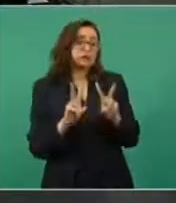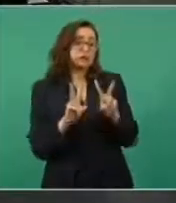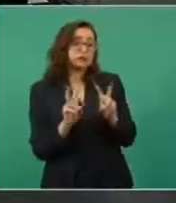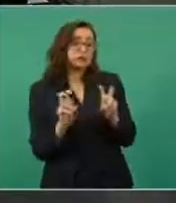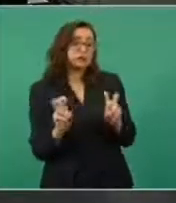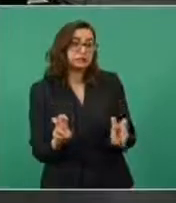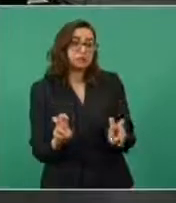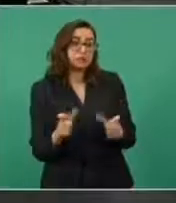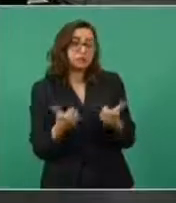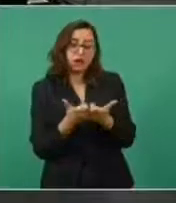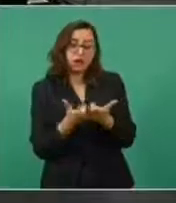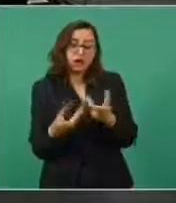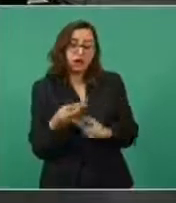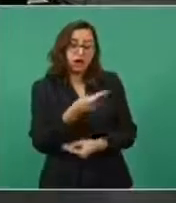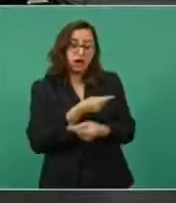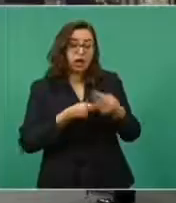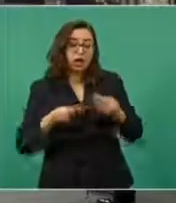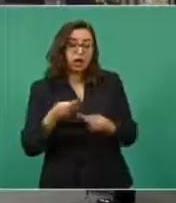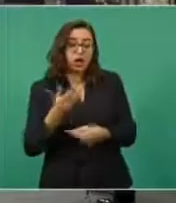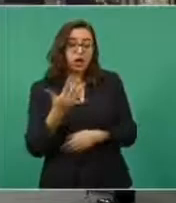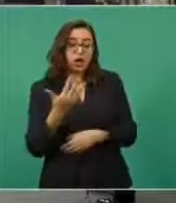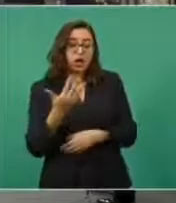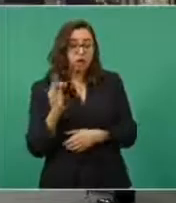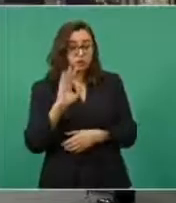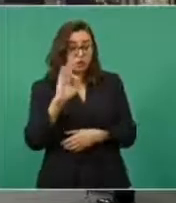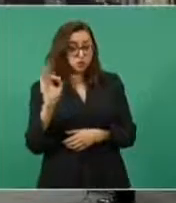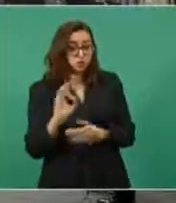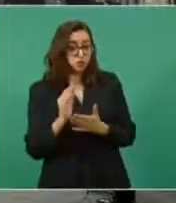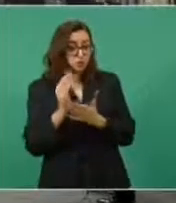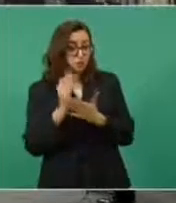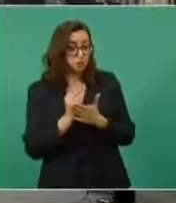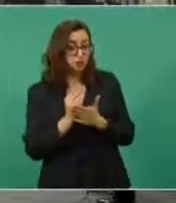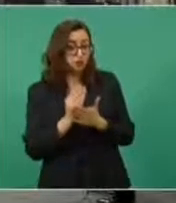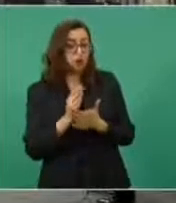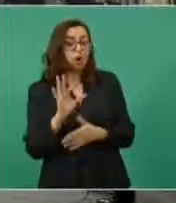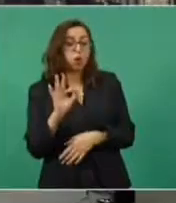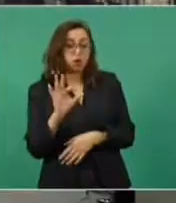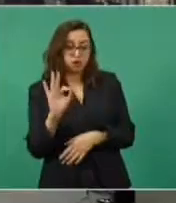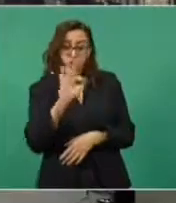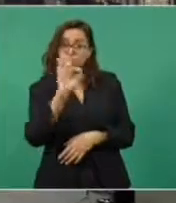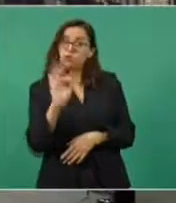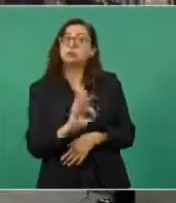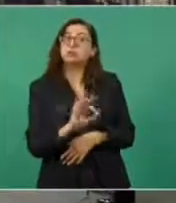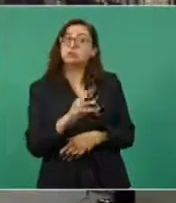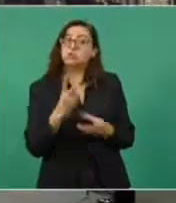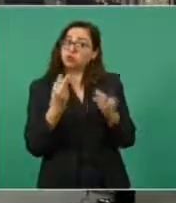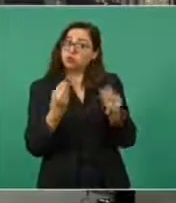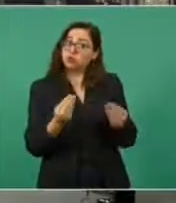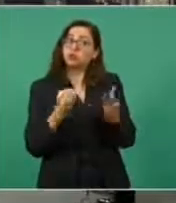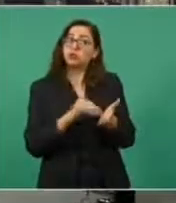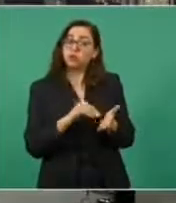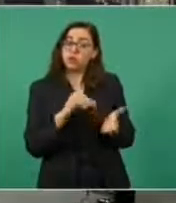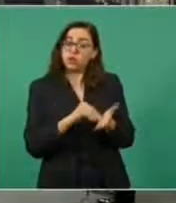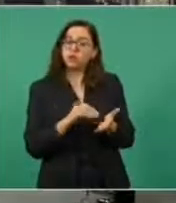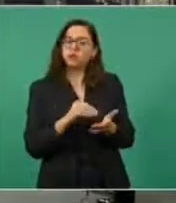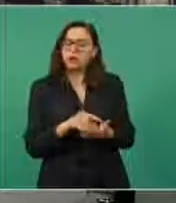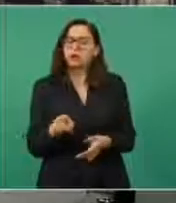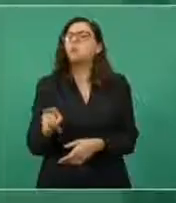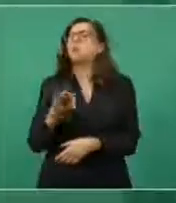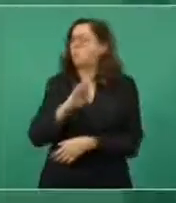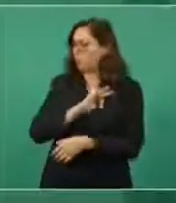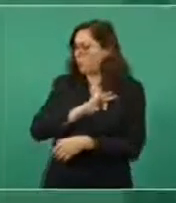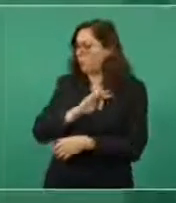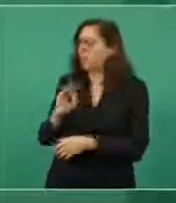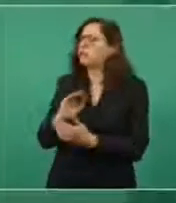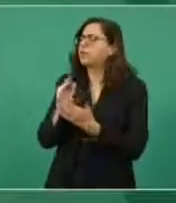baja del 52 por ciento, que es altísima, al 40 por ciento, que sigue siendo muy alta. Sí, y podemos bajar más.